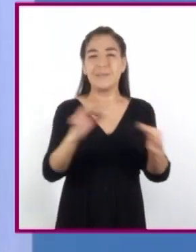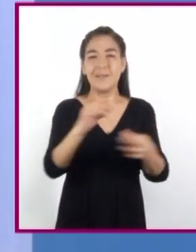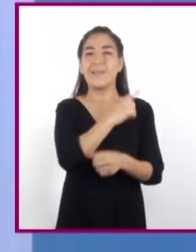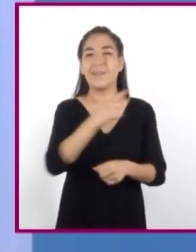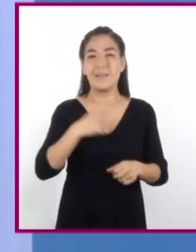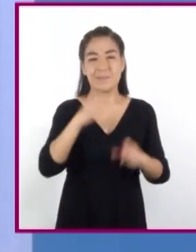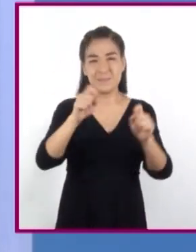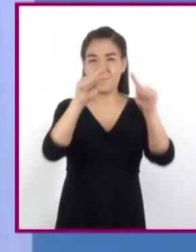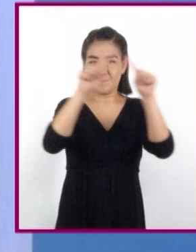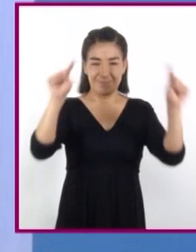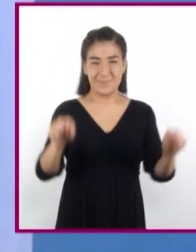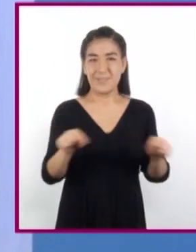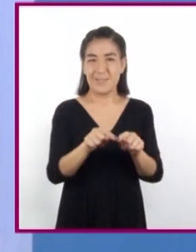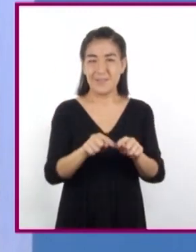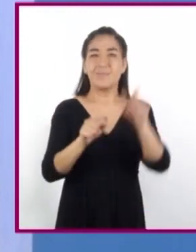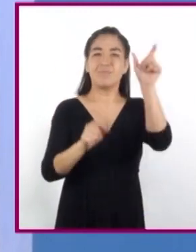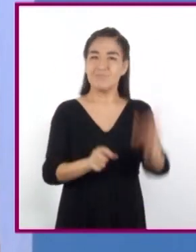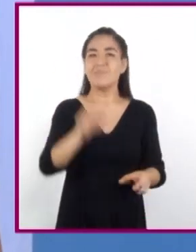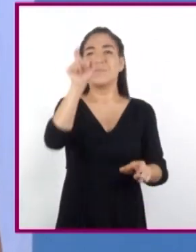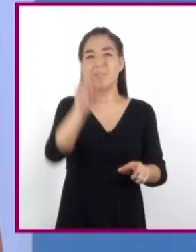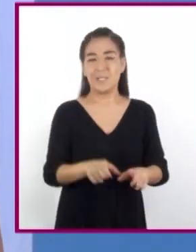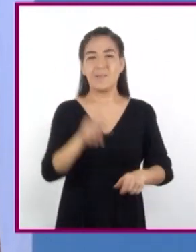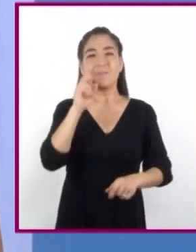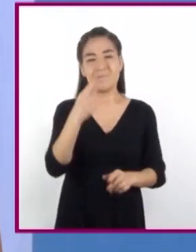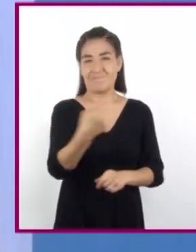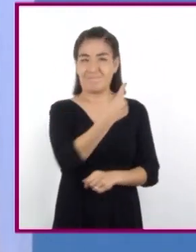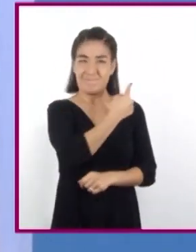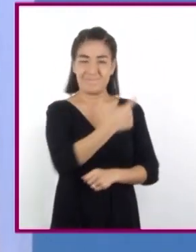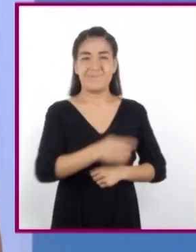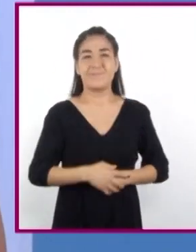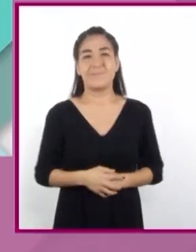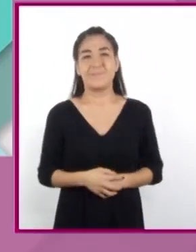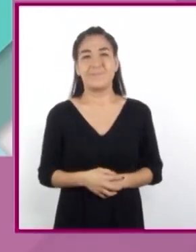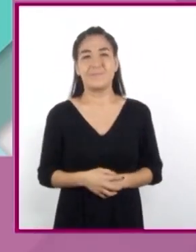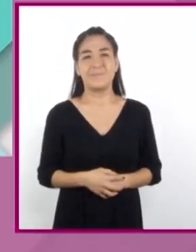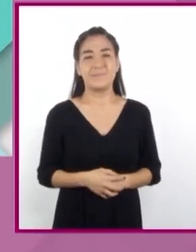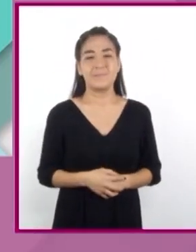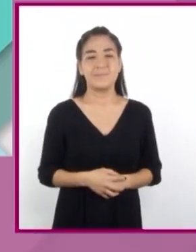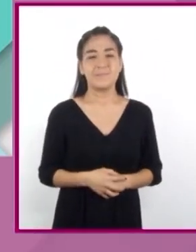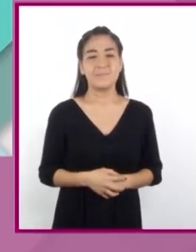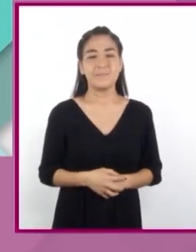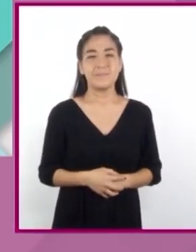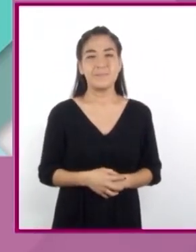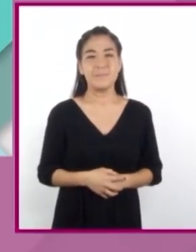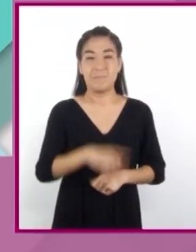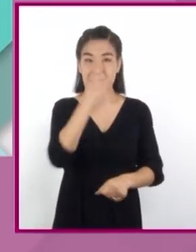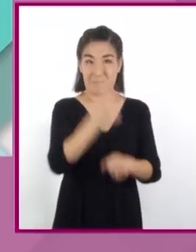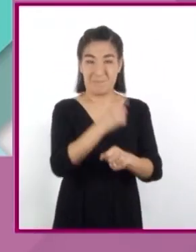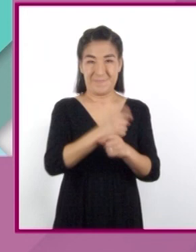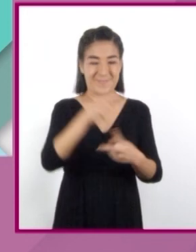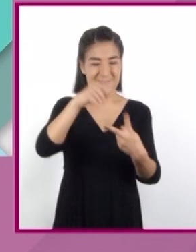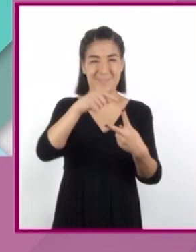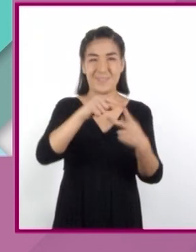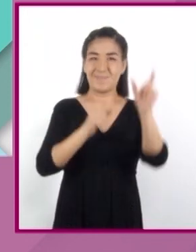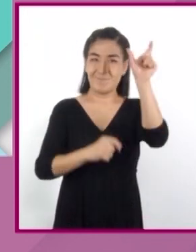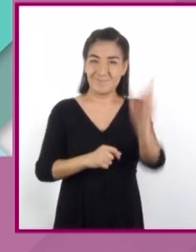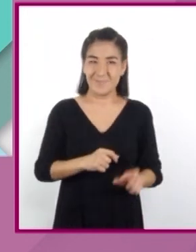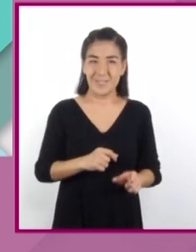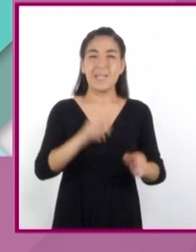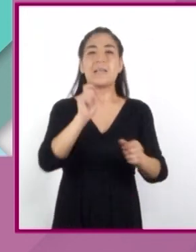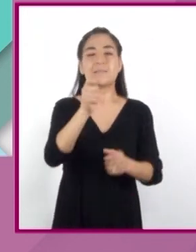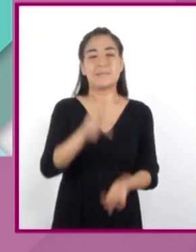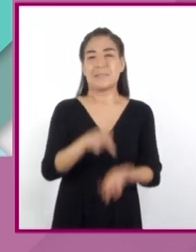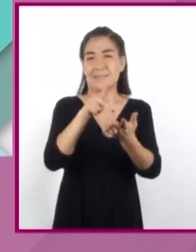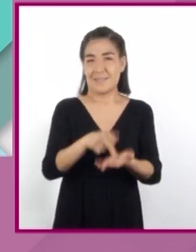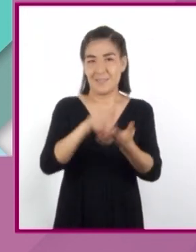una tabla de variación, la cual queda de la siguiente manera. En la primera columna, kilogramos de